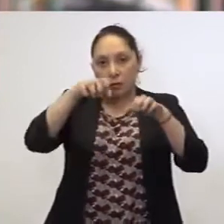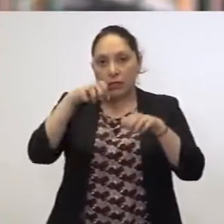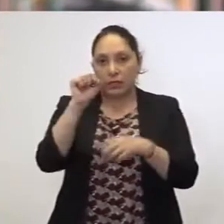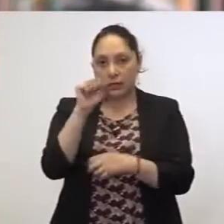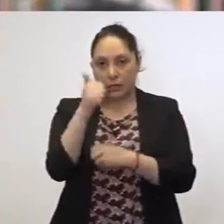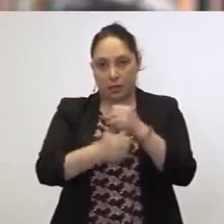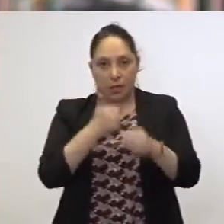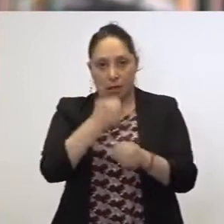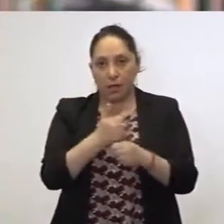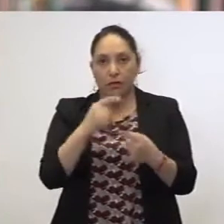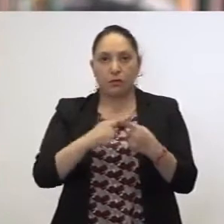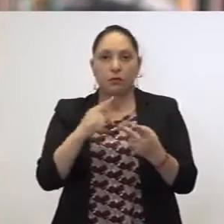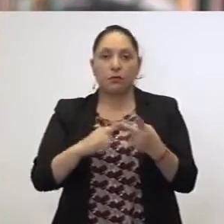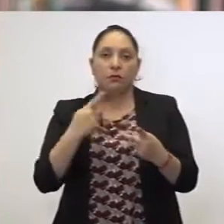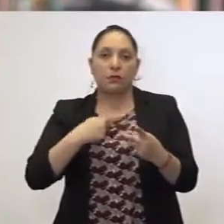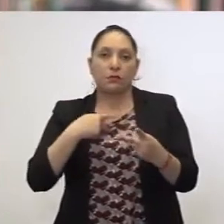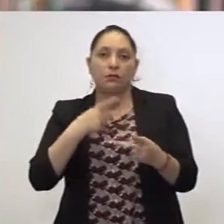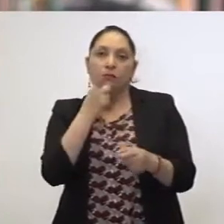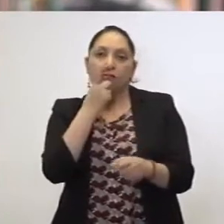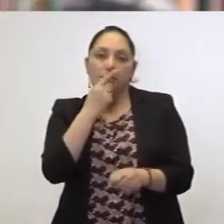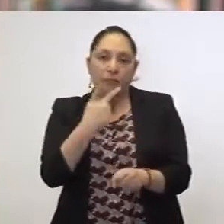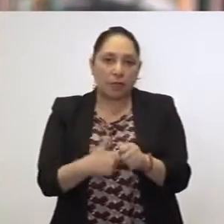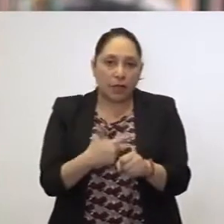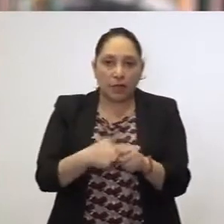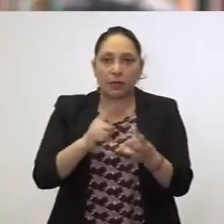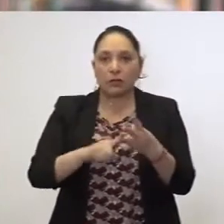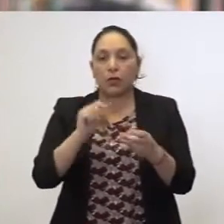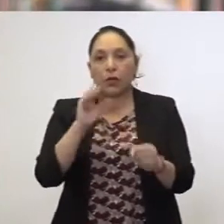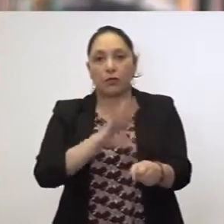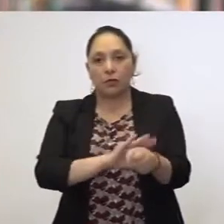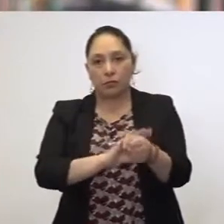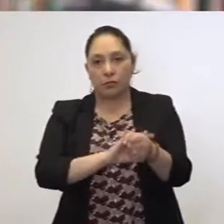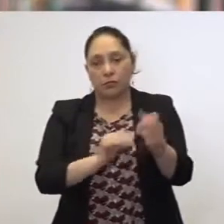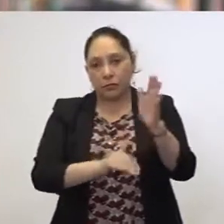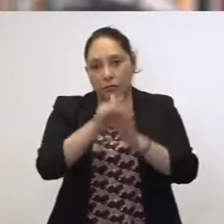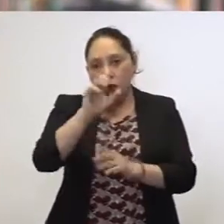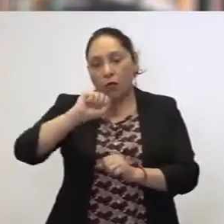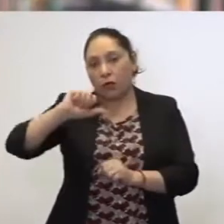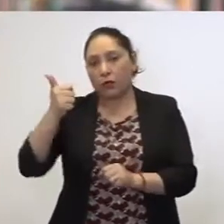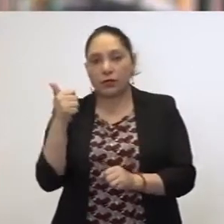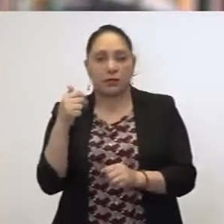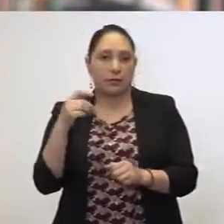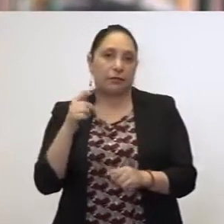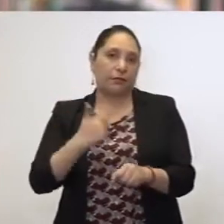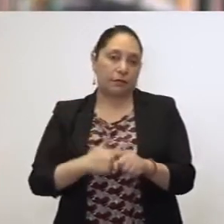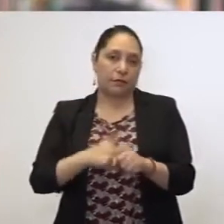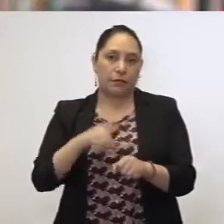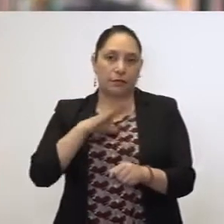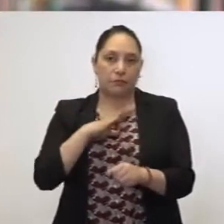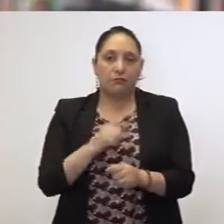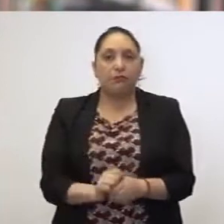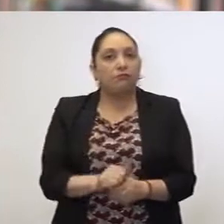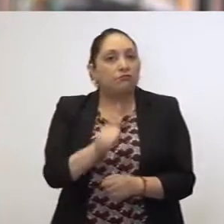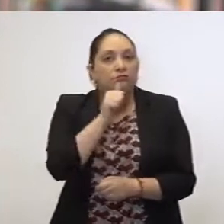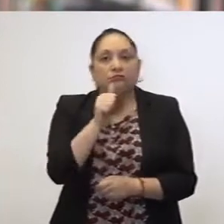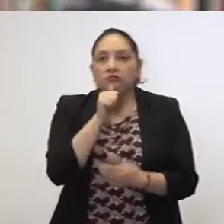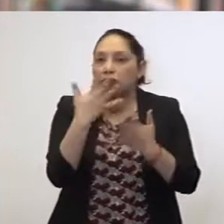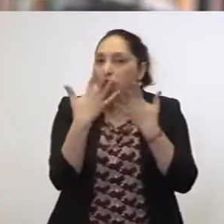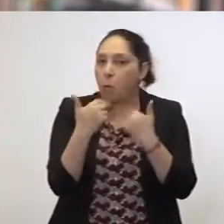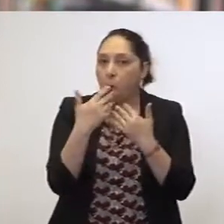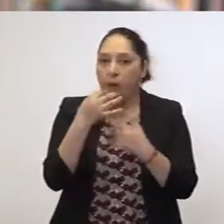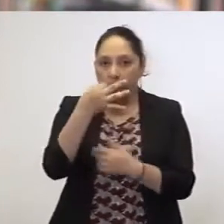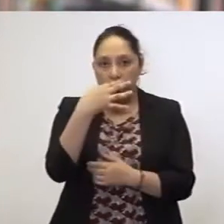60 años, personas diabéticas o hipertensas o que tengan otras enfermedades. Aún no existe